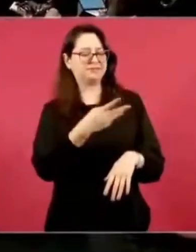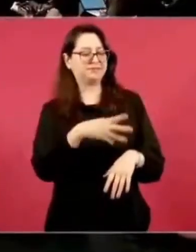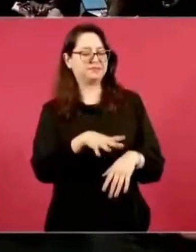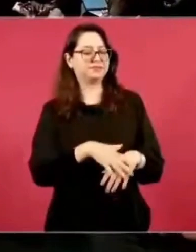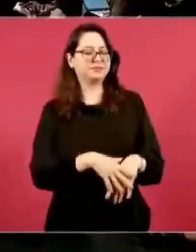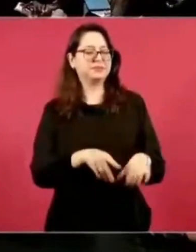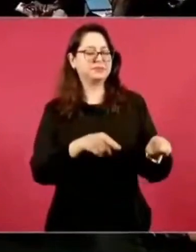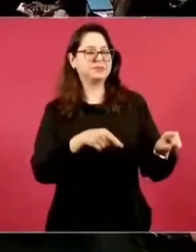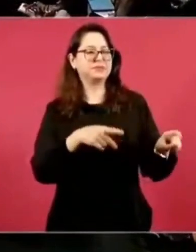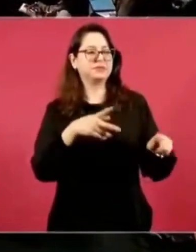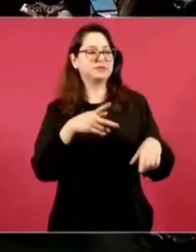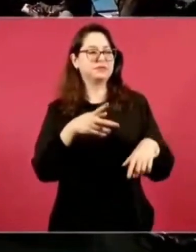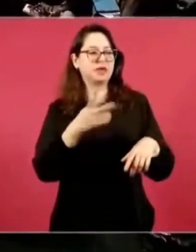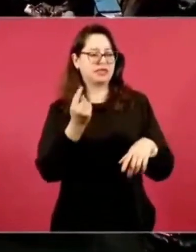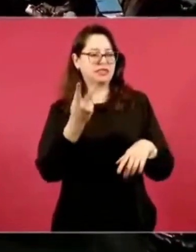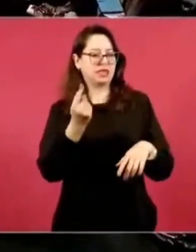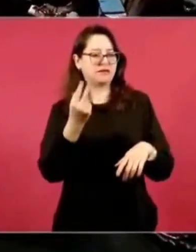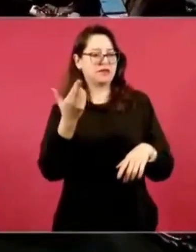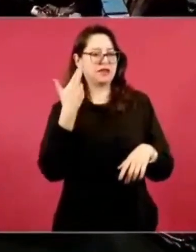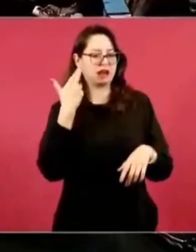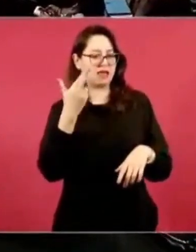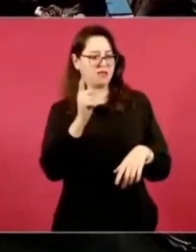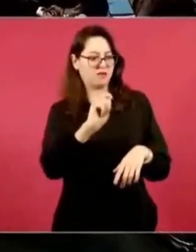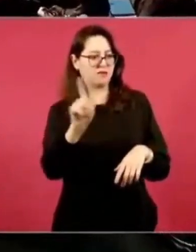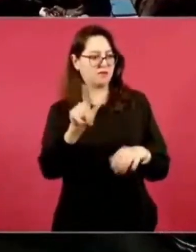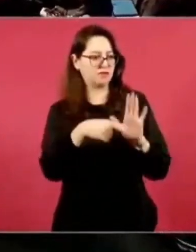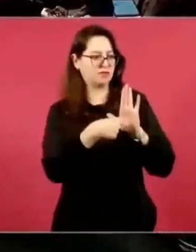Eso sí, es que entre los más famosos